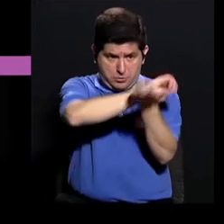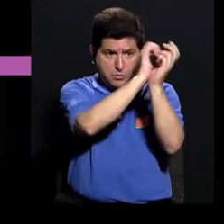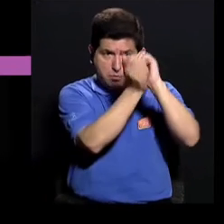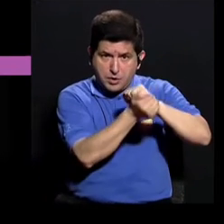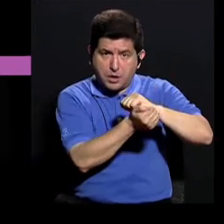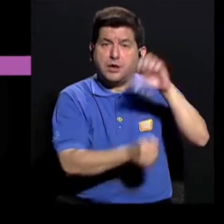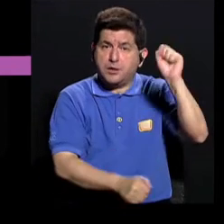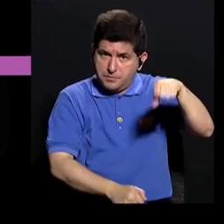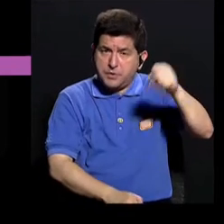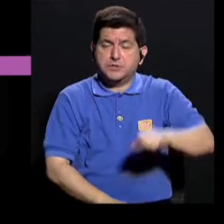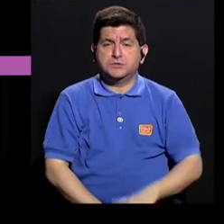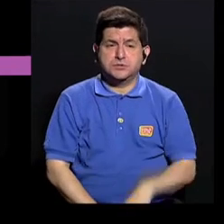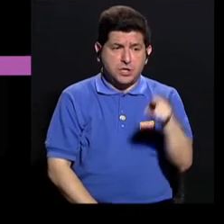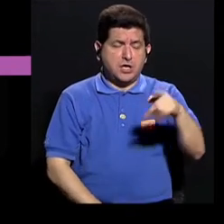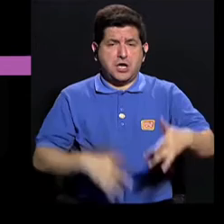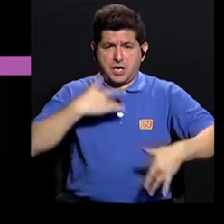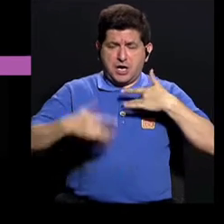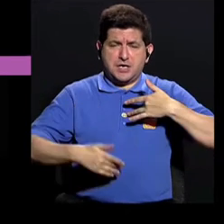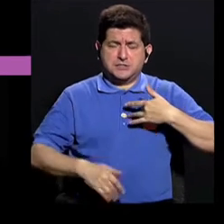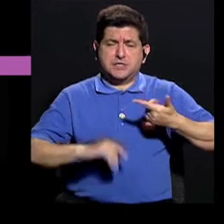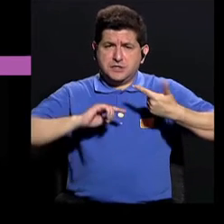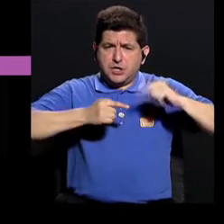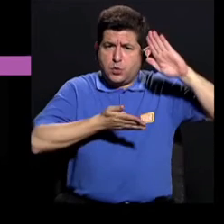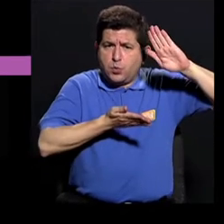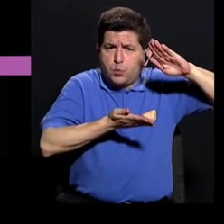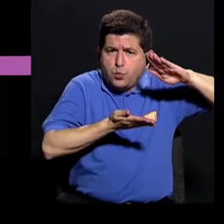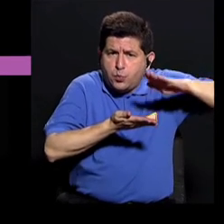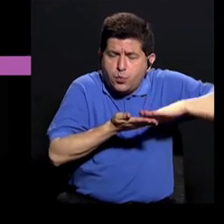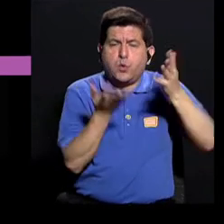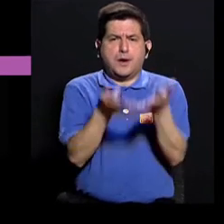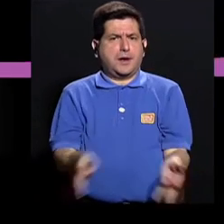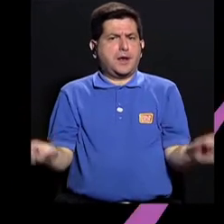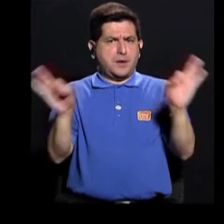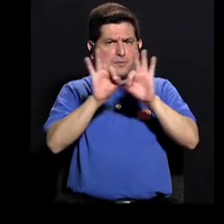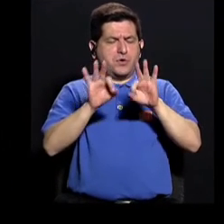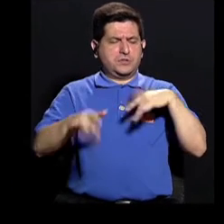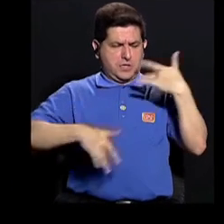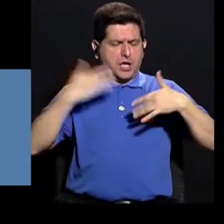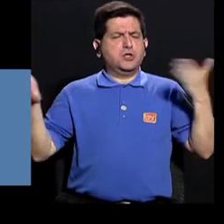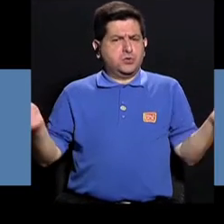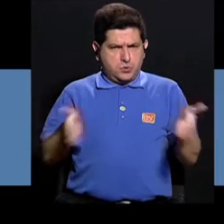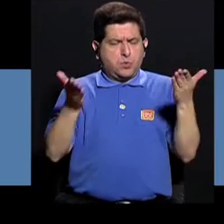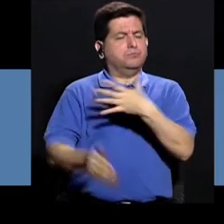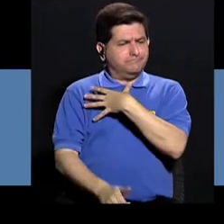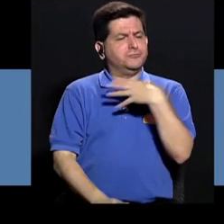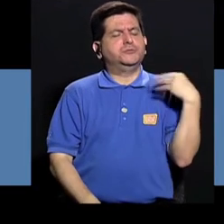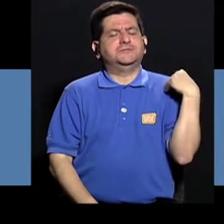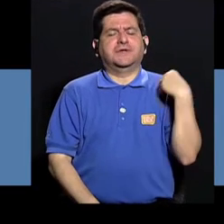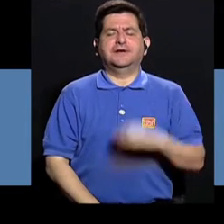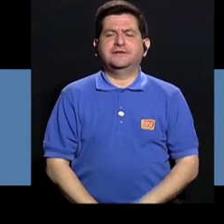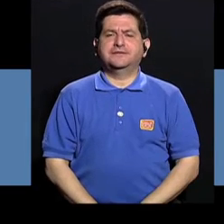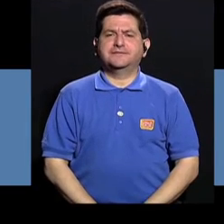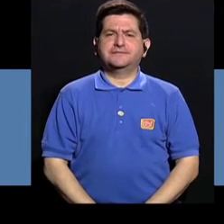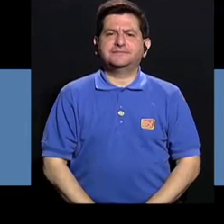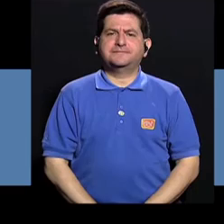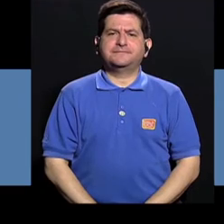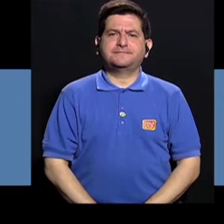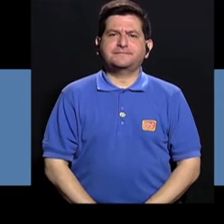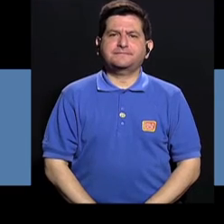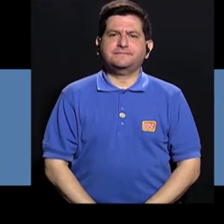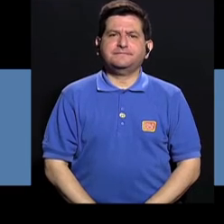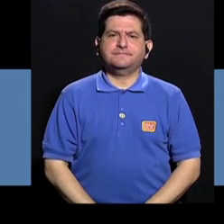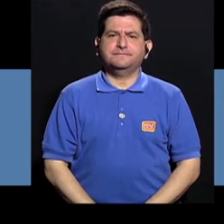visto cambios. Él siente menos dolor y lo importante es que se siente muy motivado, le gusta, le gusta a él.